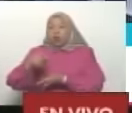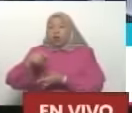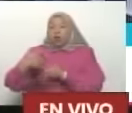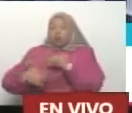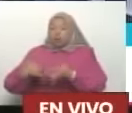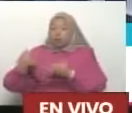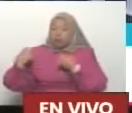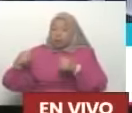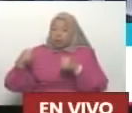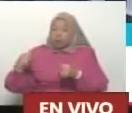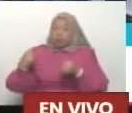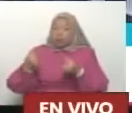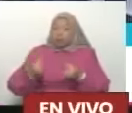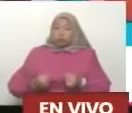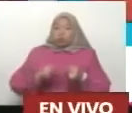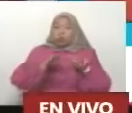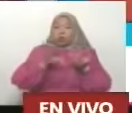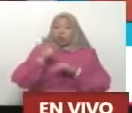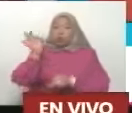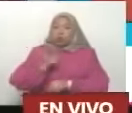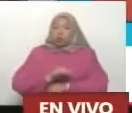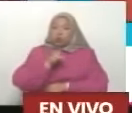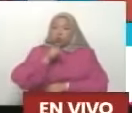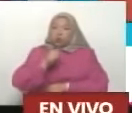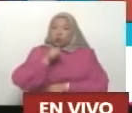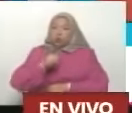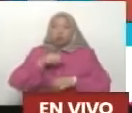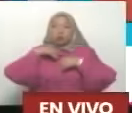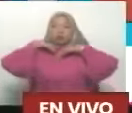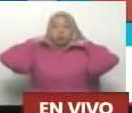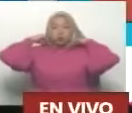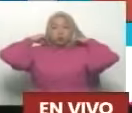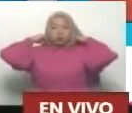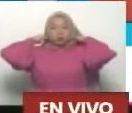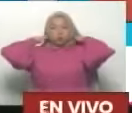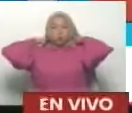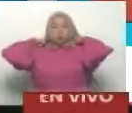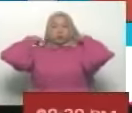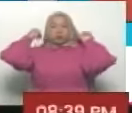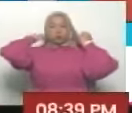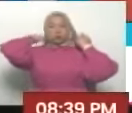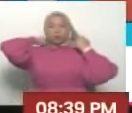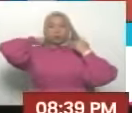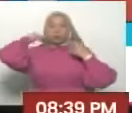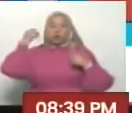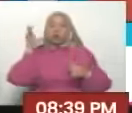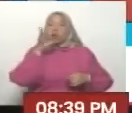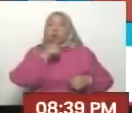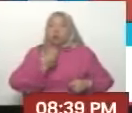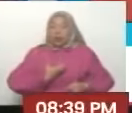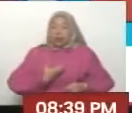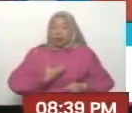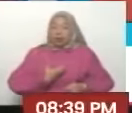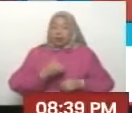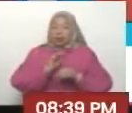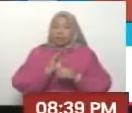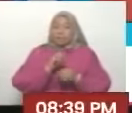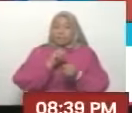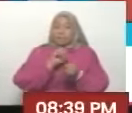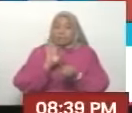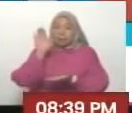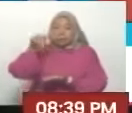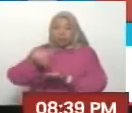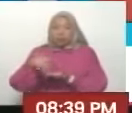ejecución De los recursos Superó el 90% Yo no tengo Ninguna institución En la gobernación Y le puedo asegurar No hay ningún Alcalde en Miranda Que tenga un nivel De